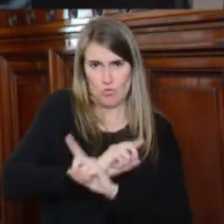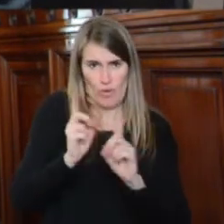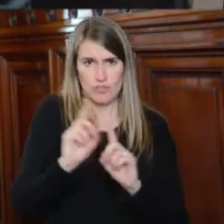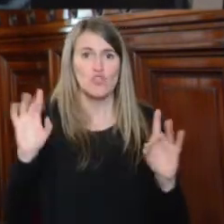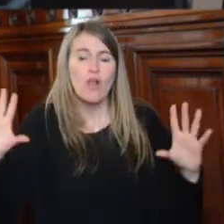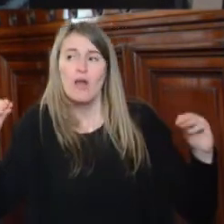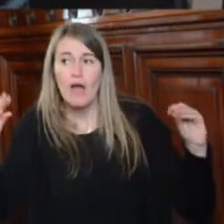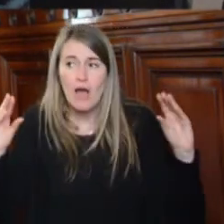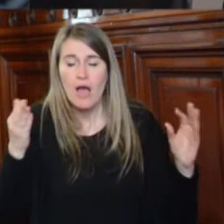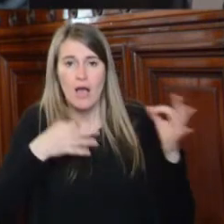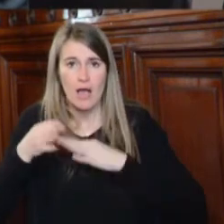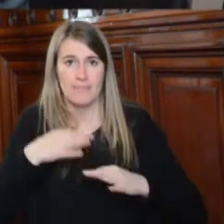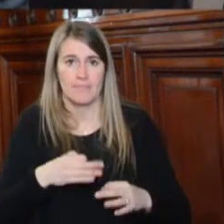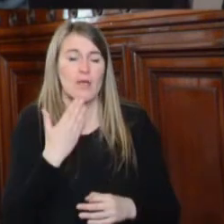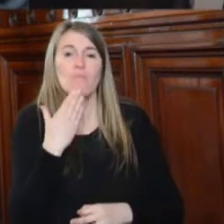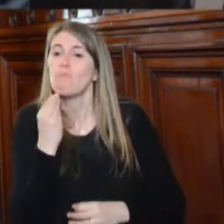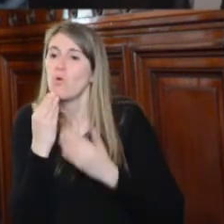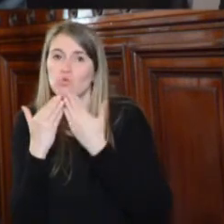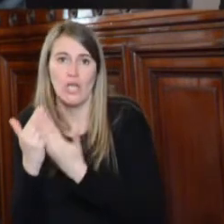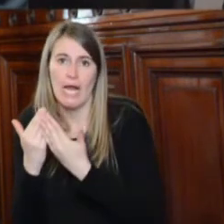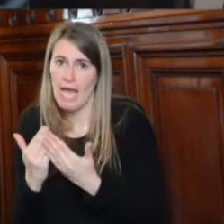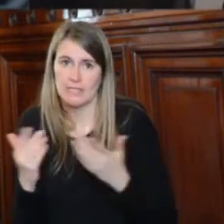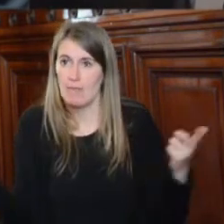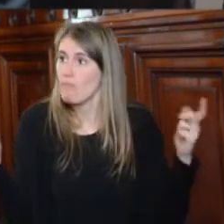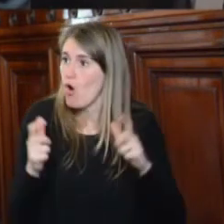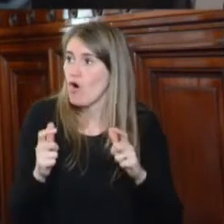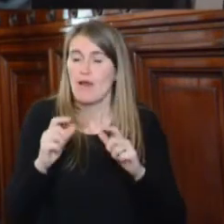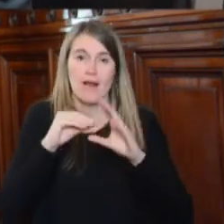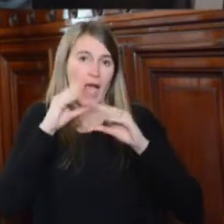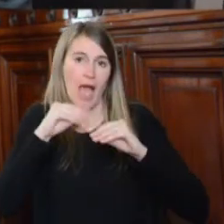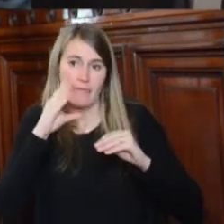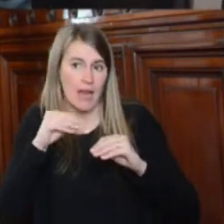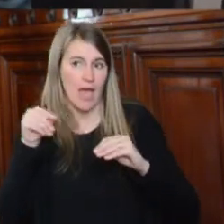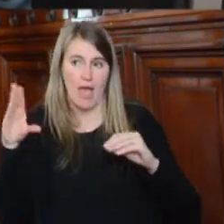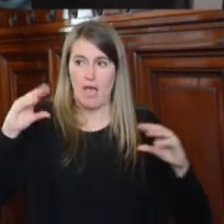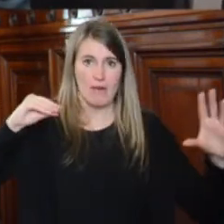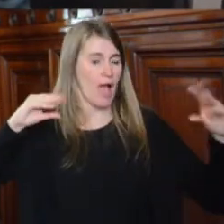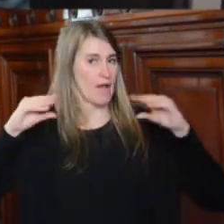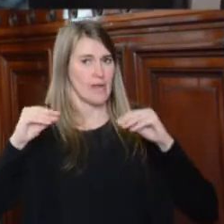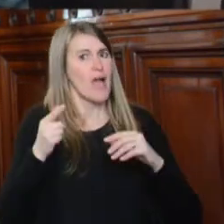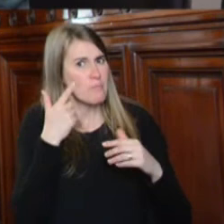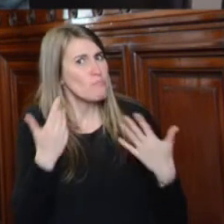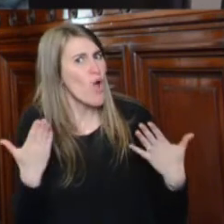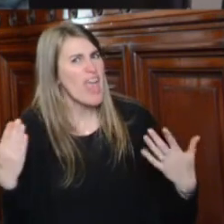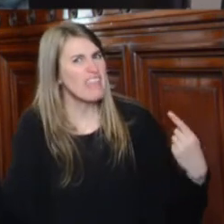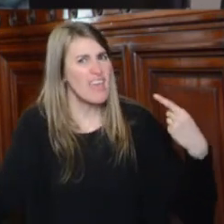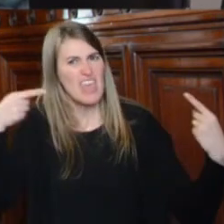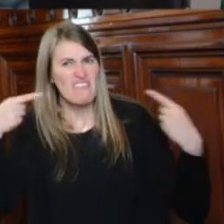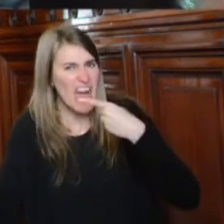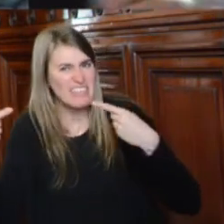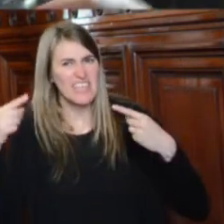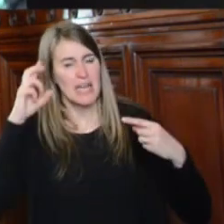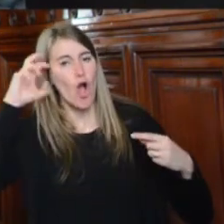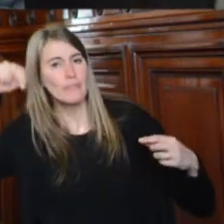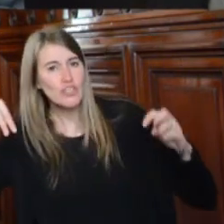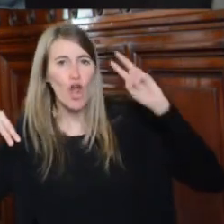por esta tan ilustrativa audiencia que reafirma, además, que se puede debatir, que se puede discrepar